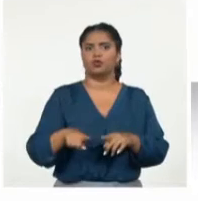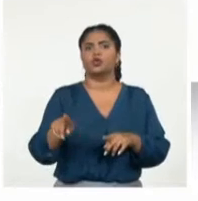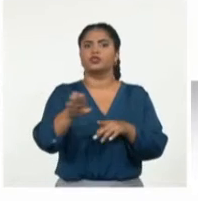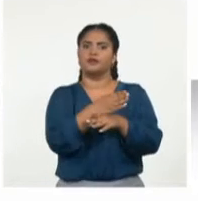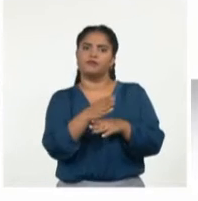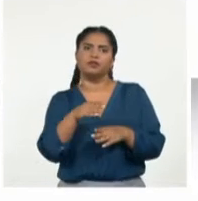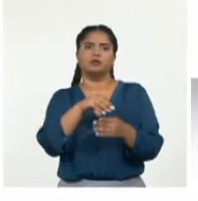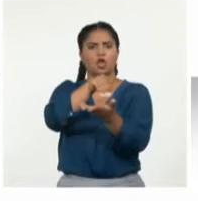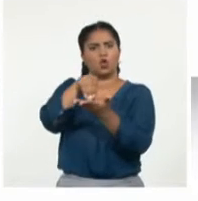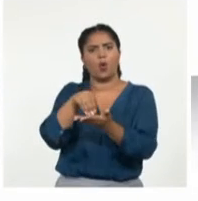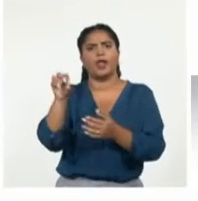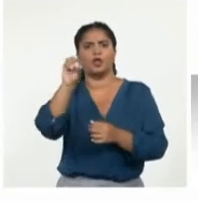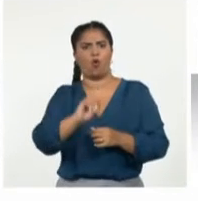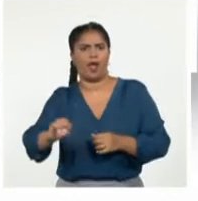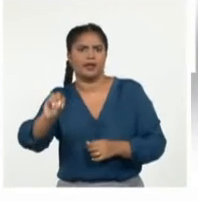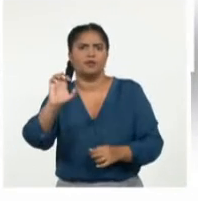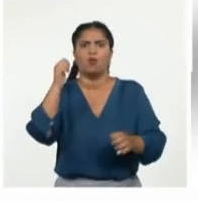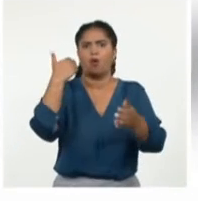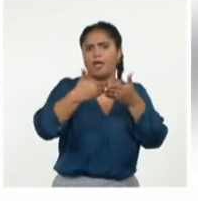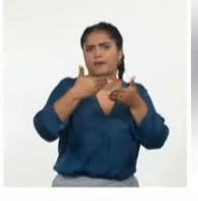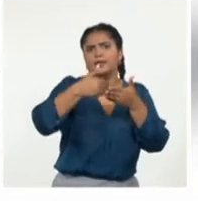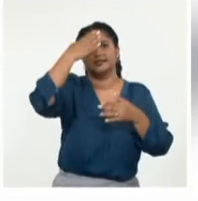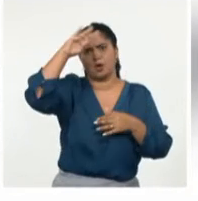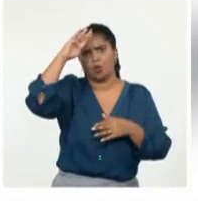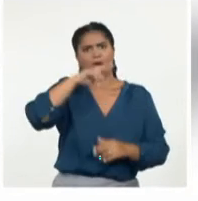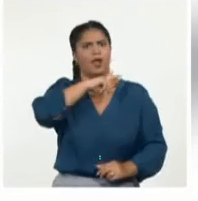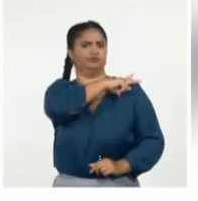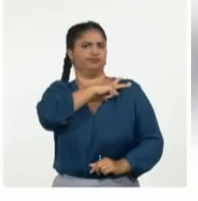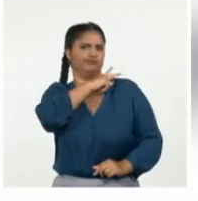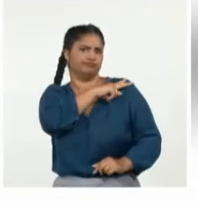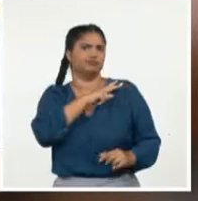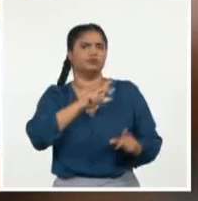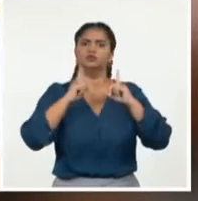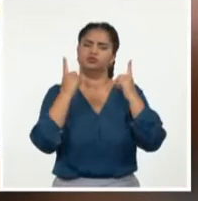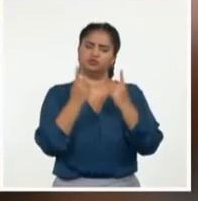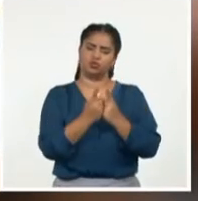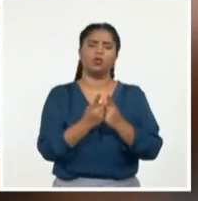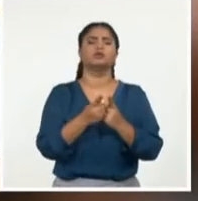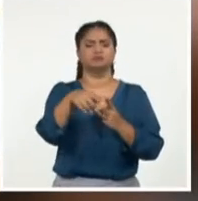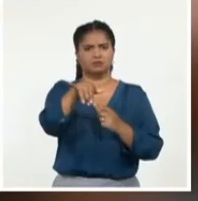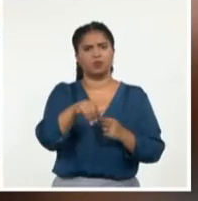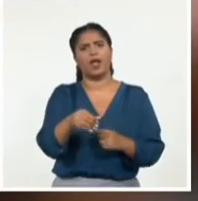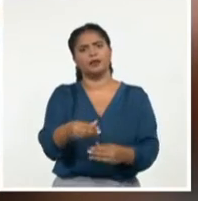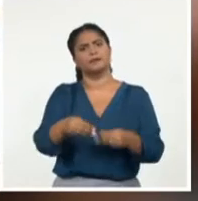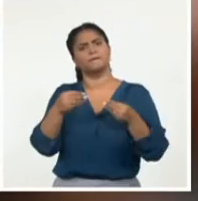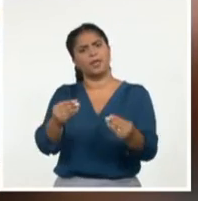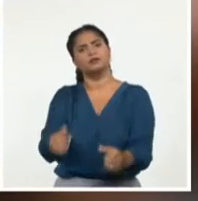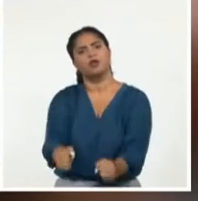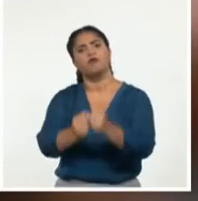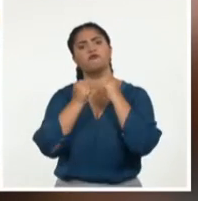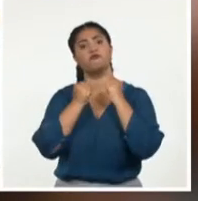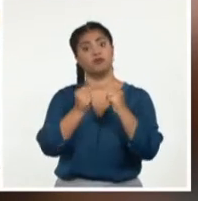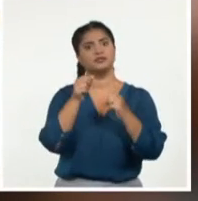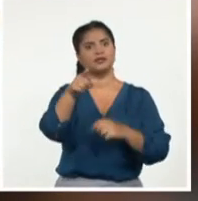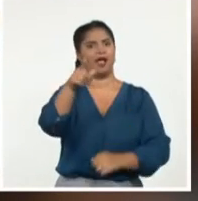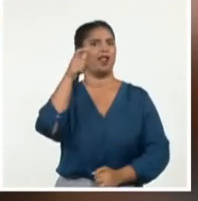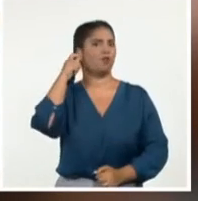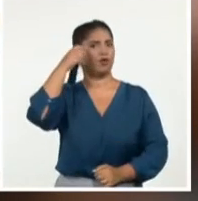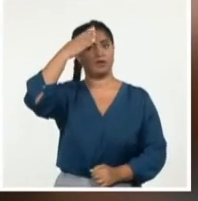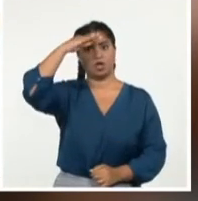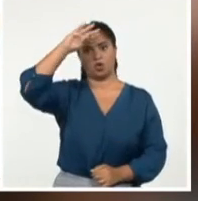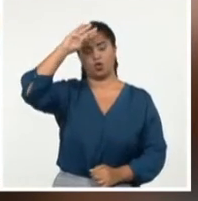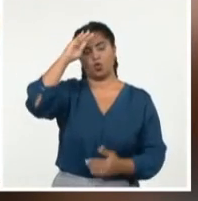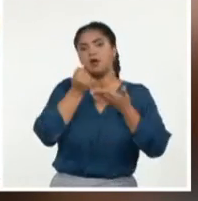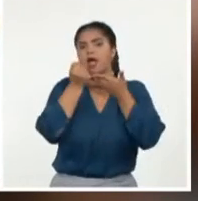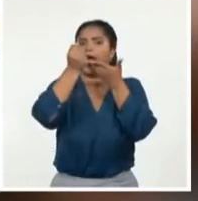políticas cubanas mostraron su respaldo. Se sumaron también cientos de usuarios en las redes sociales. Cuba ha